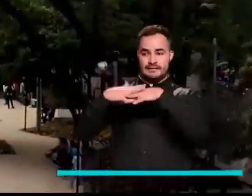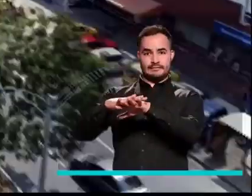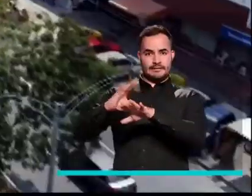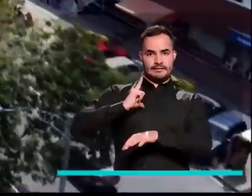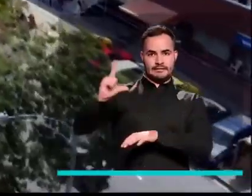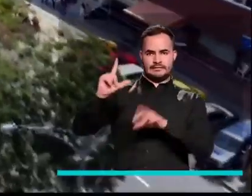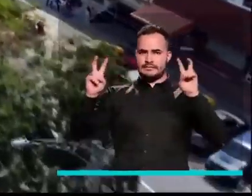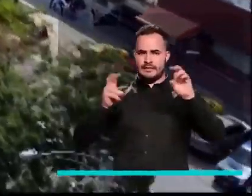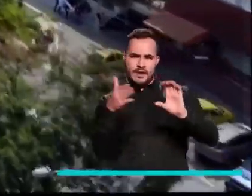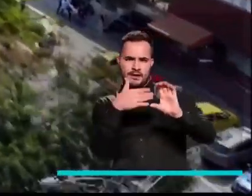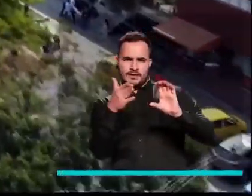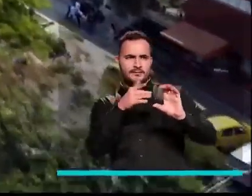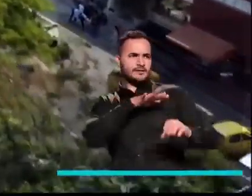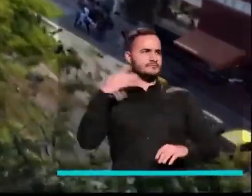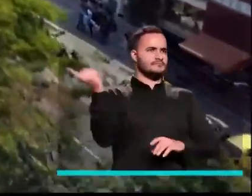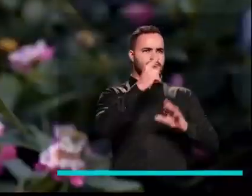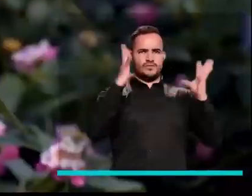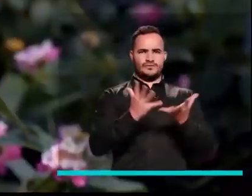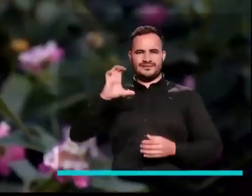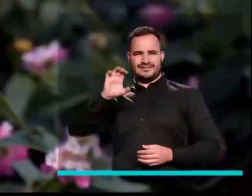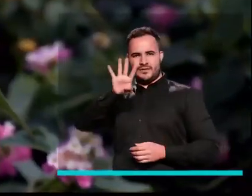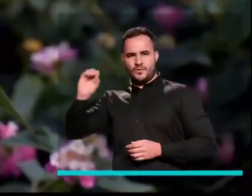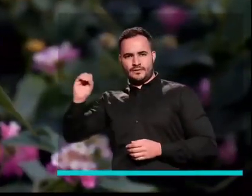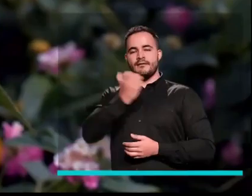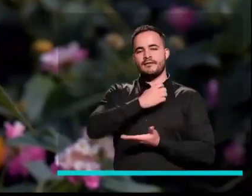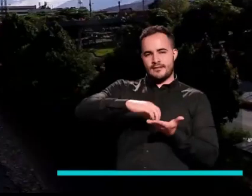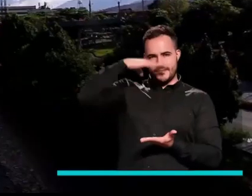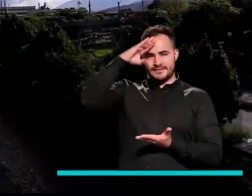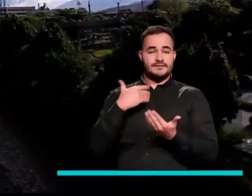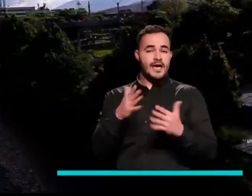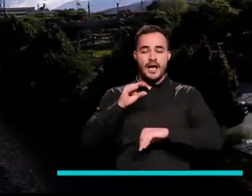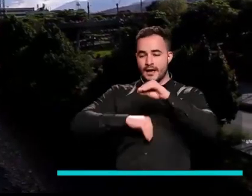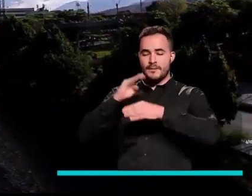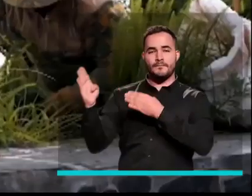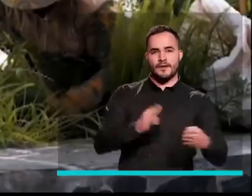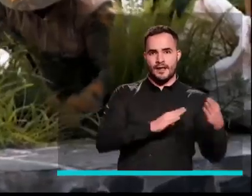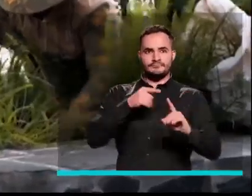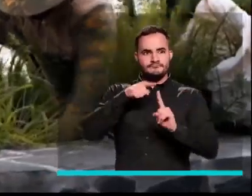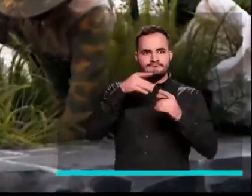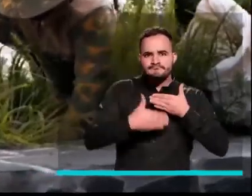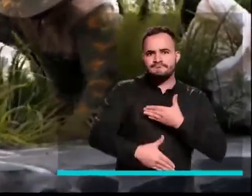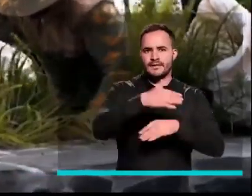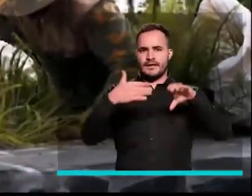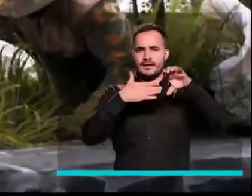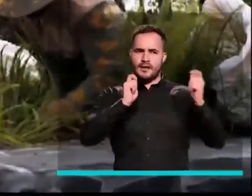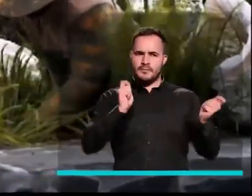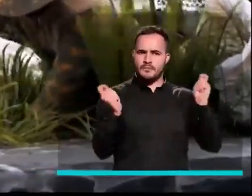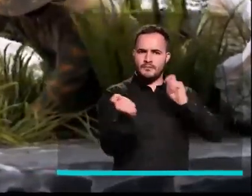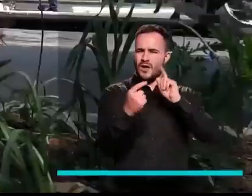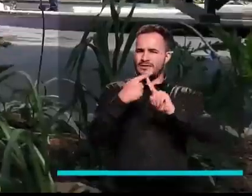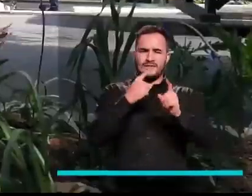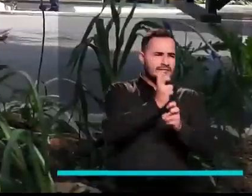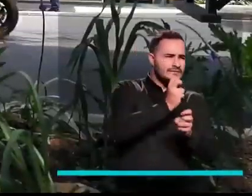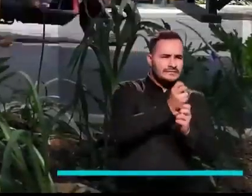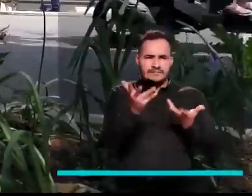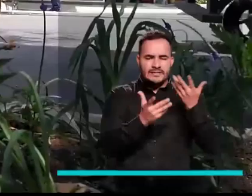Ante la Red de Liderazgo Climático de Ciudades C40, la Alcaldía de Medellín presentó el Plan de Acción Climática que traza la ruta para